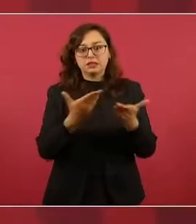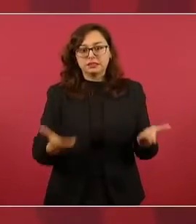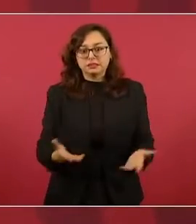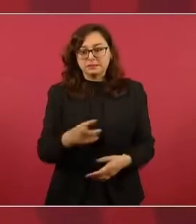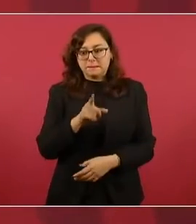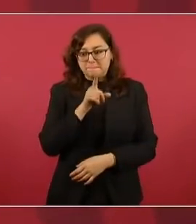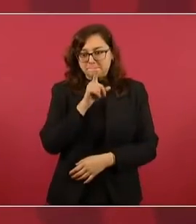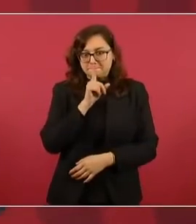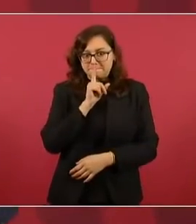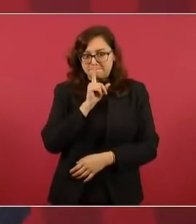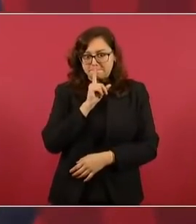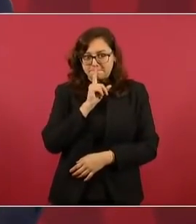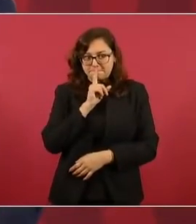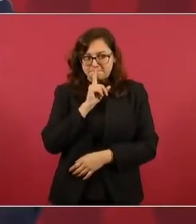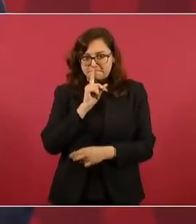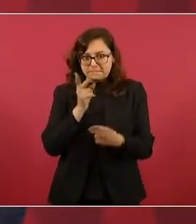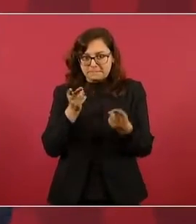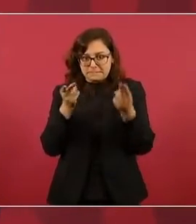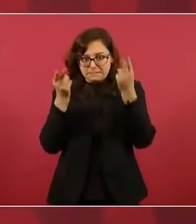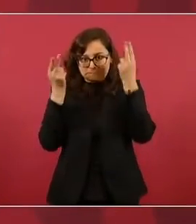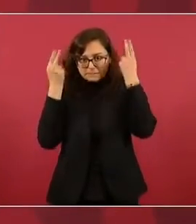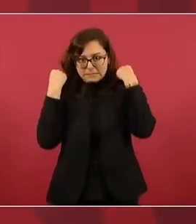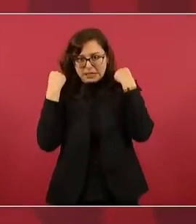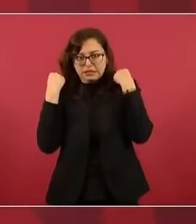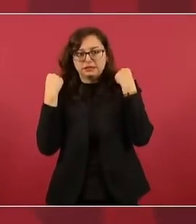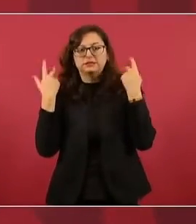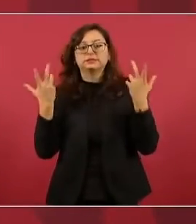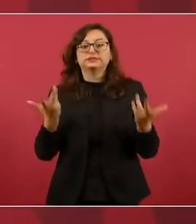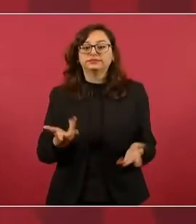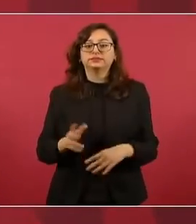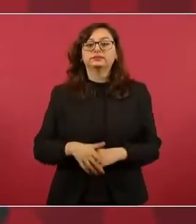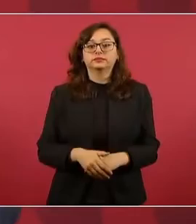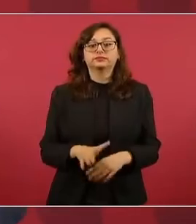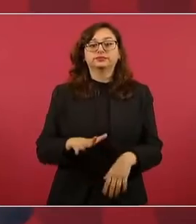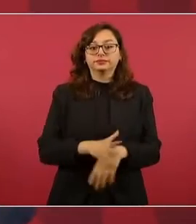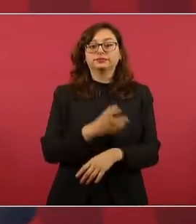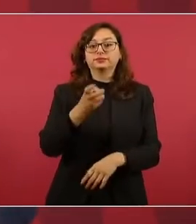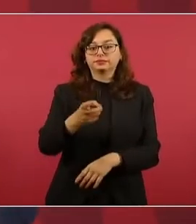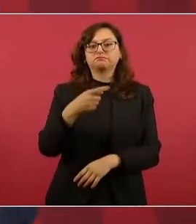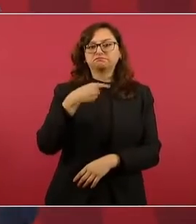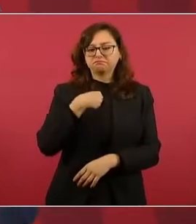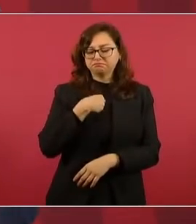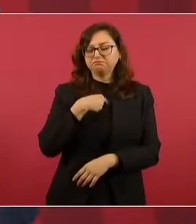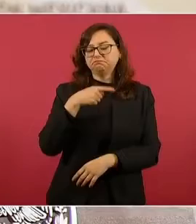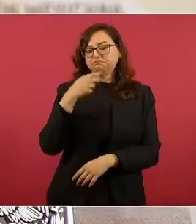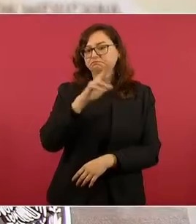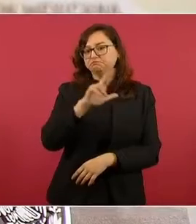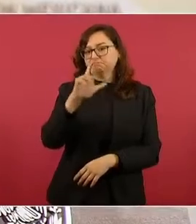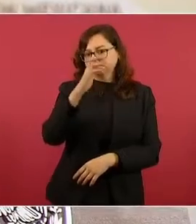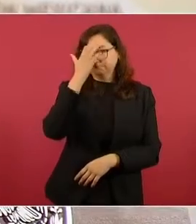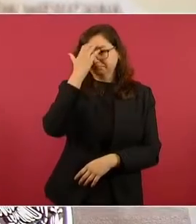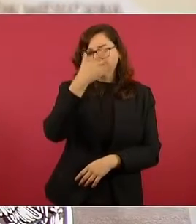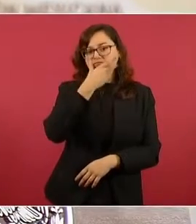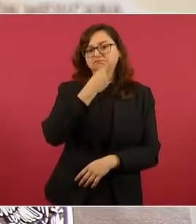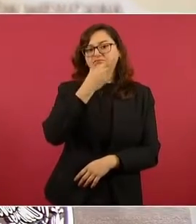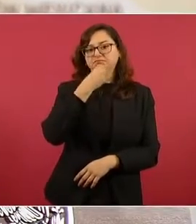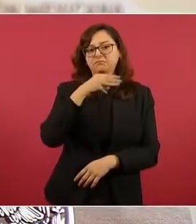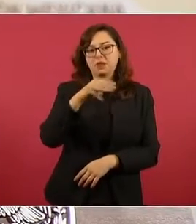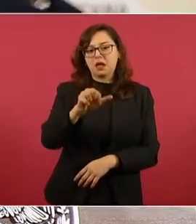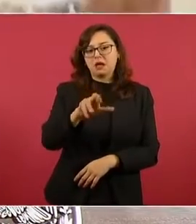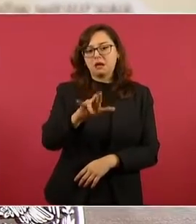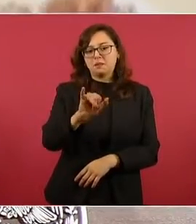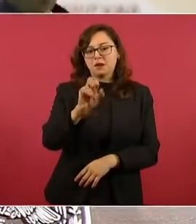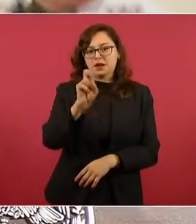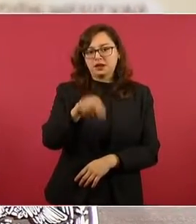Por eso repito que le reconozco a Marín, que